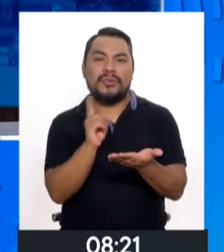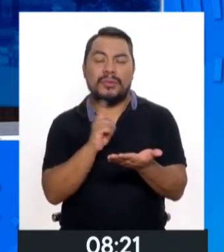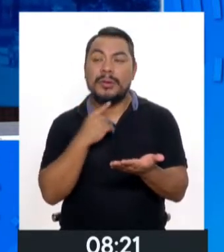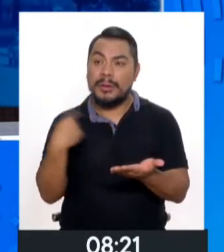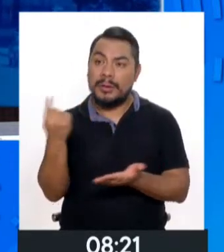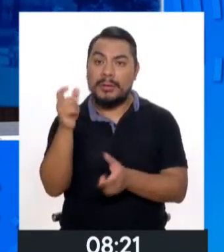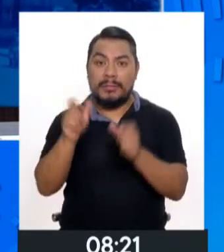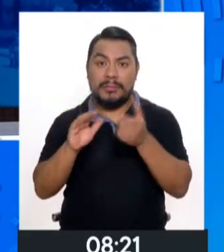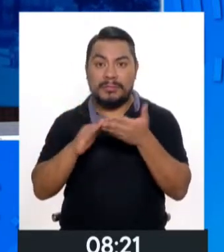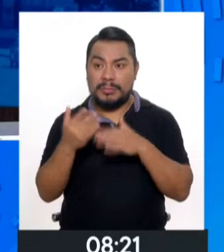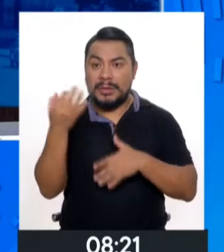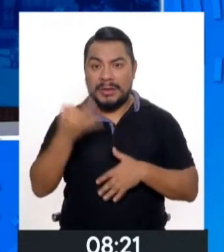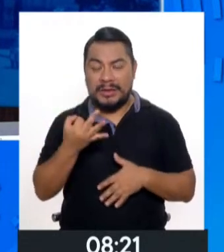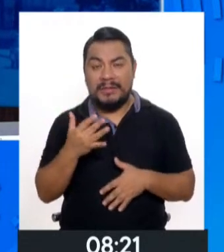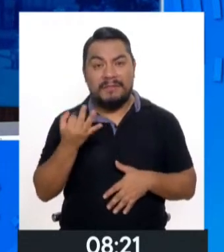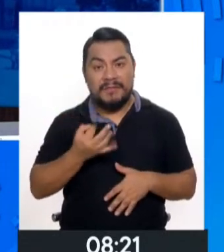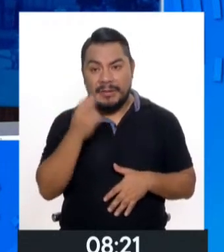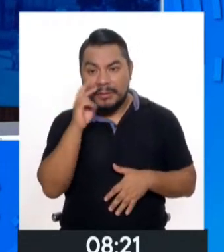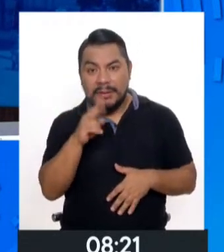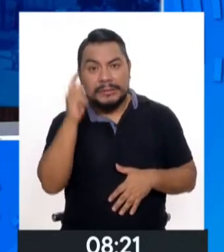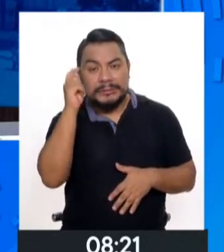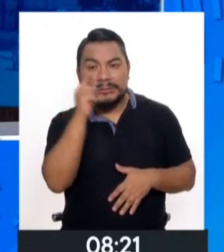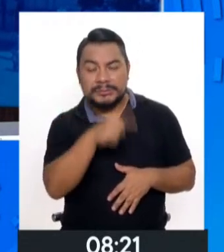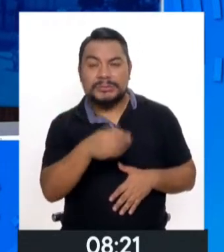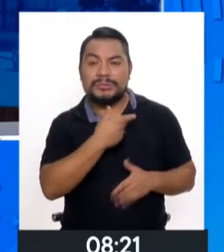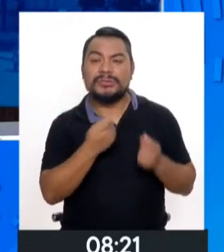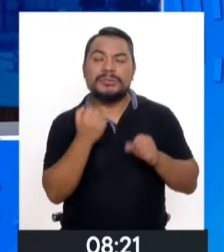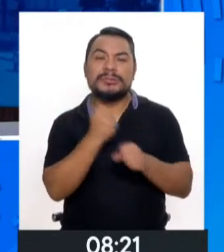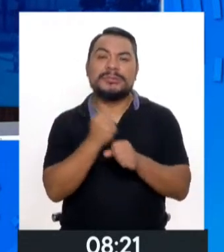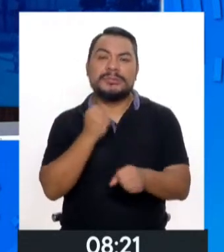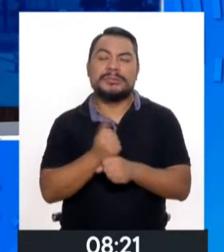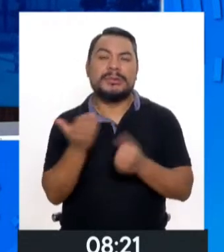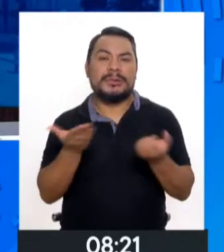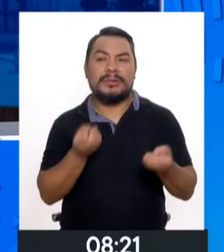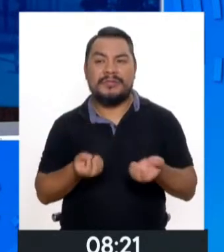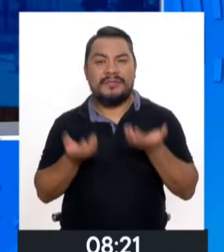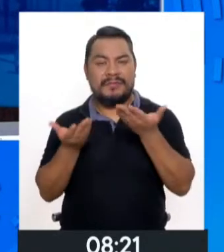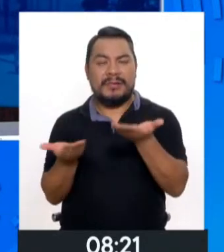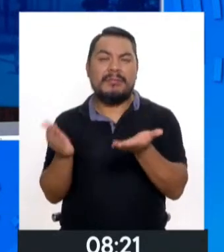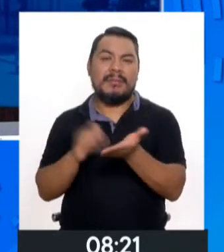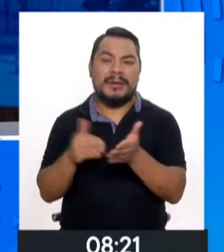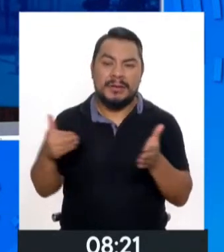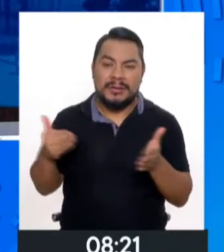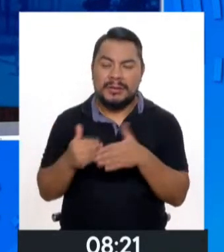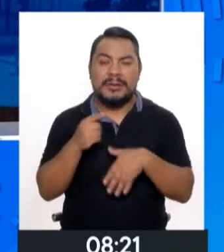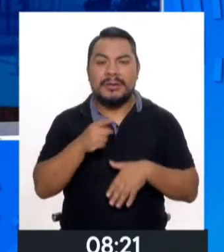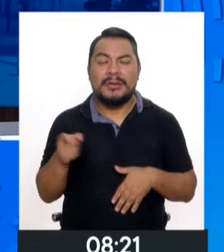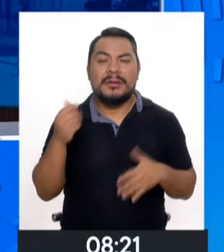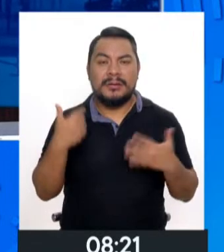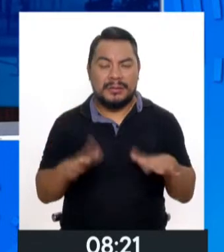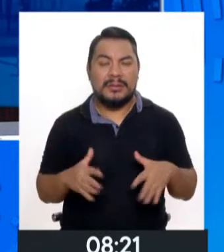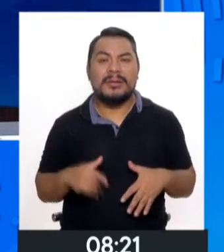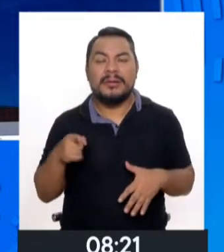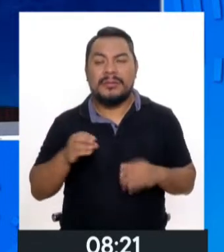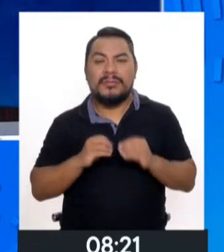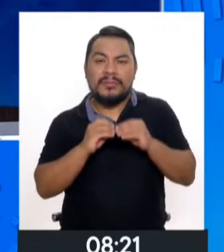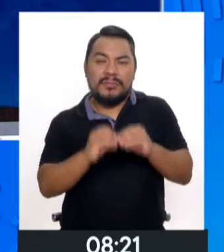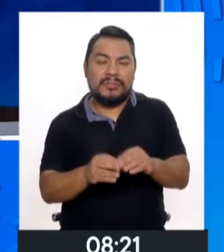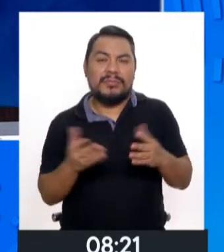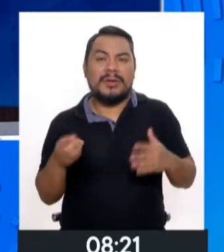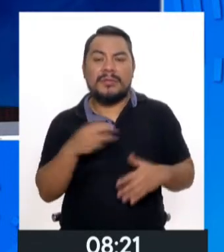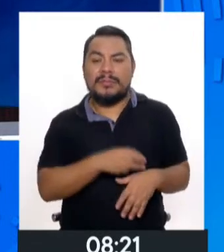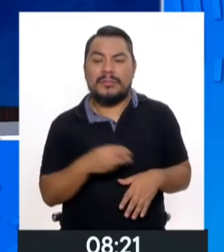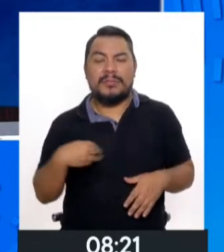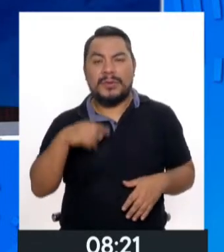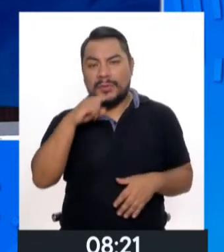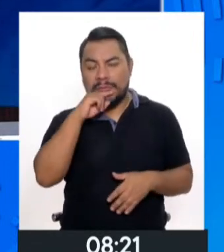la población sienta que su gobierno está cercano a través de servicios, cada vez más cercanos a ellos, como lo que hemos implementado desde el